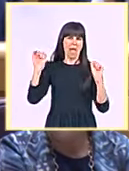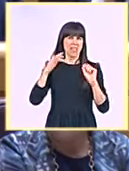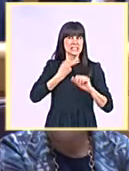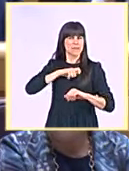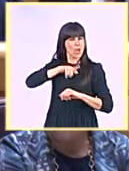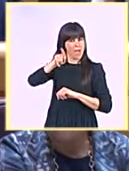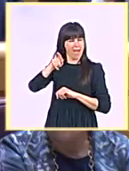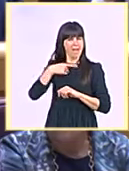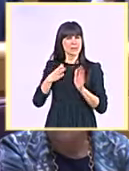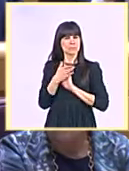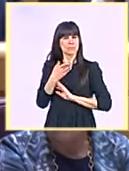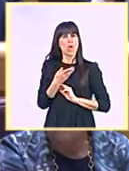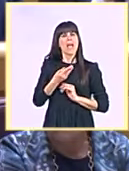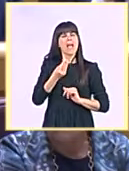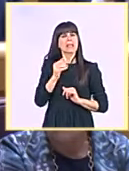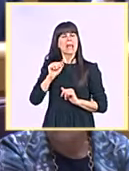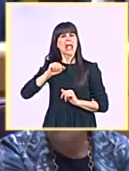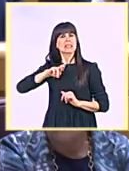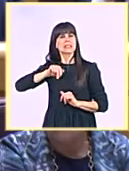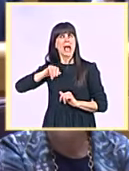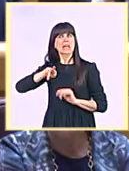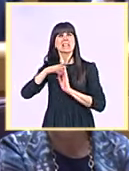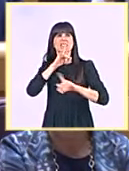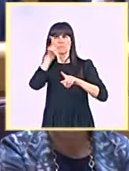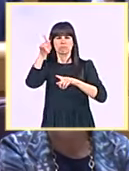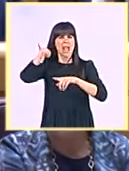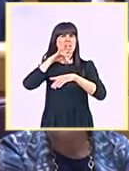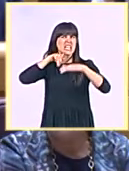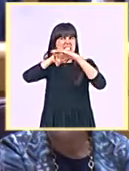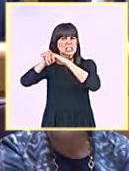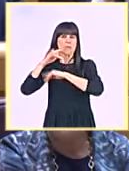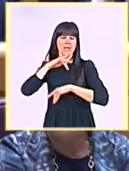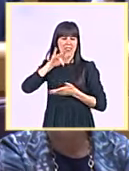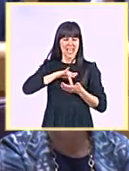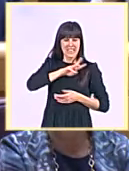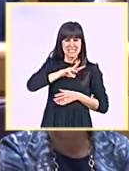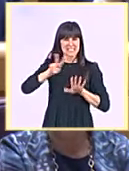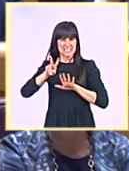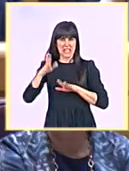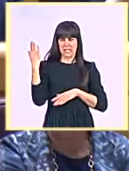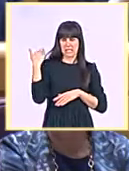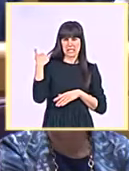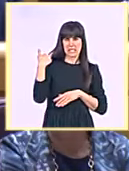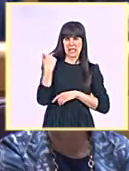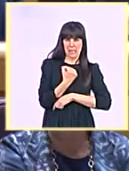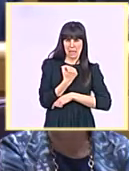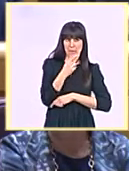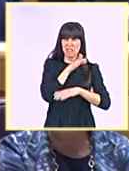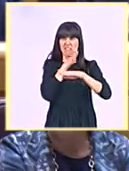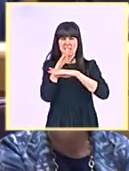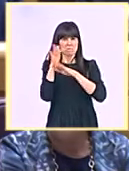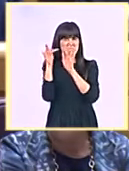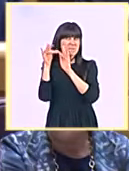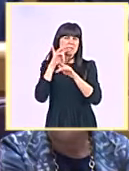empresarios cataríes entre los días 3 y 7 del pasado mes de diciembre? Señor ministro, estas sí son preguntas que usted